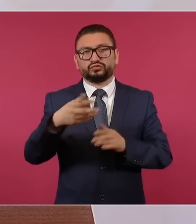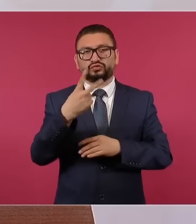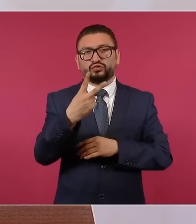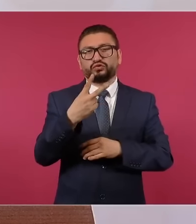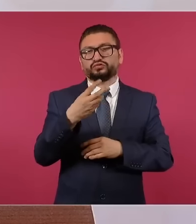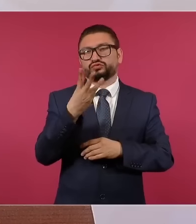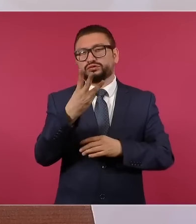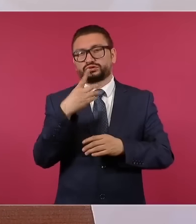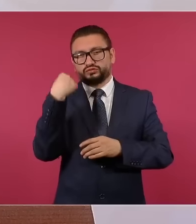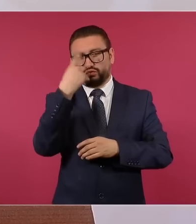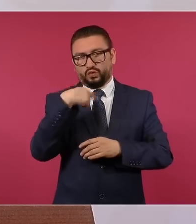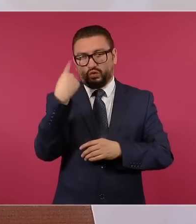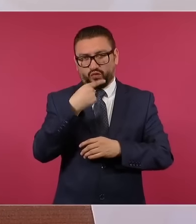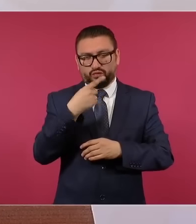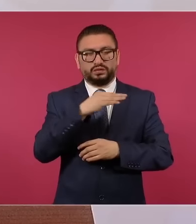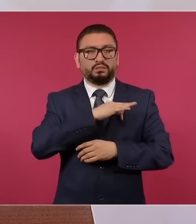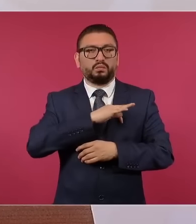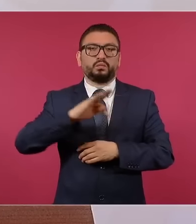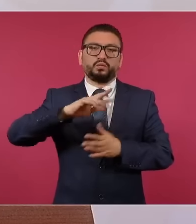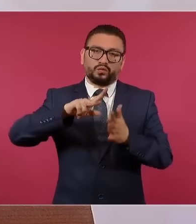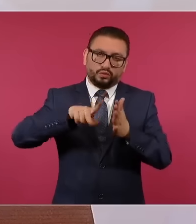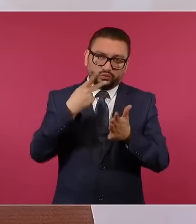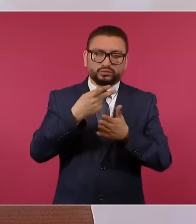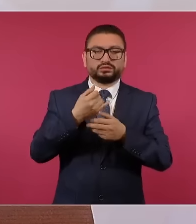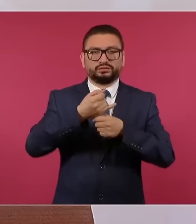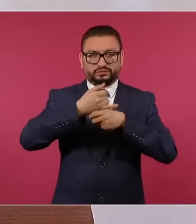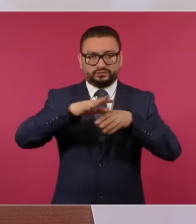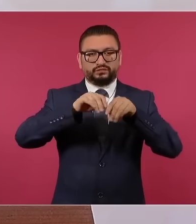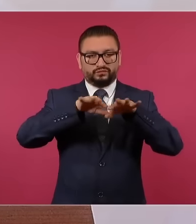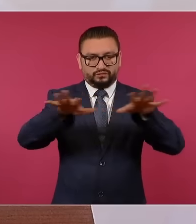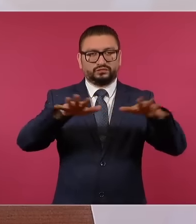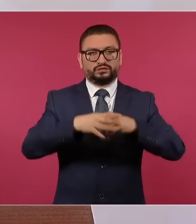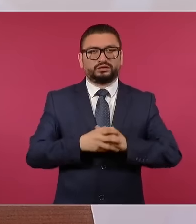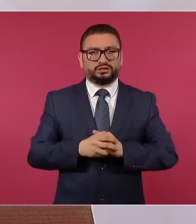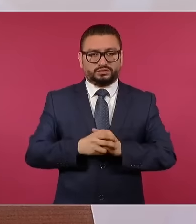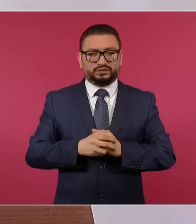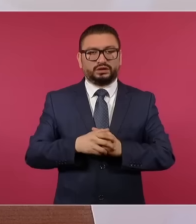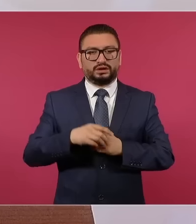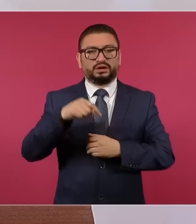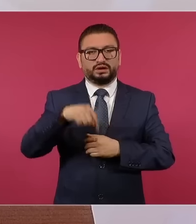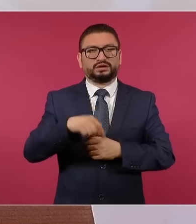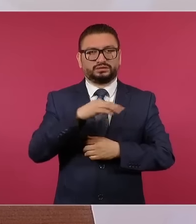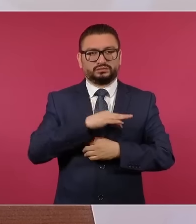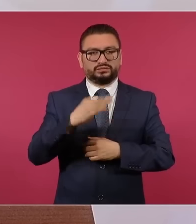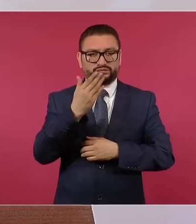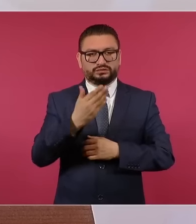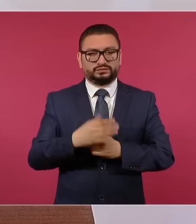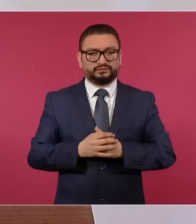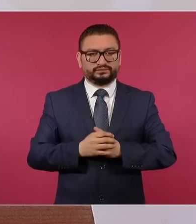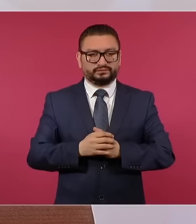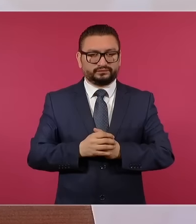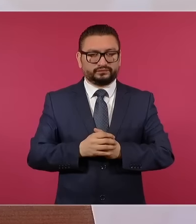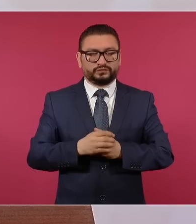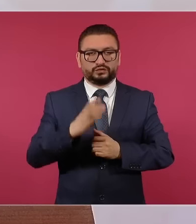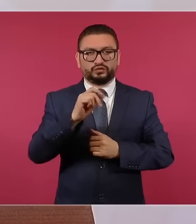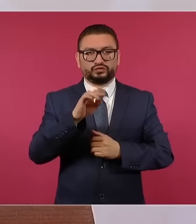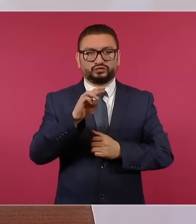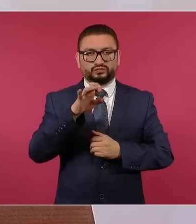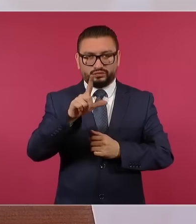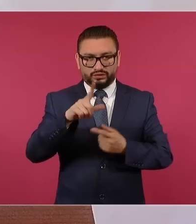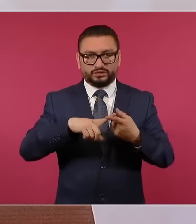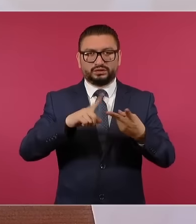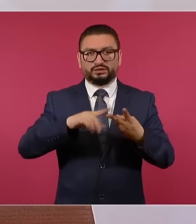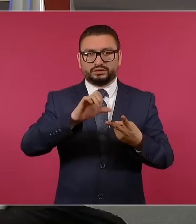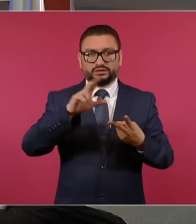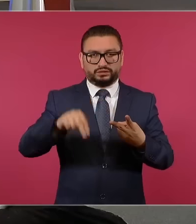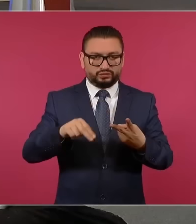pueden informar. Aquí le vamos a pedir. Presidente, nos informa de Cozumel y Cancún